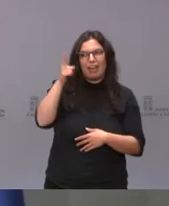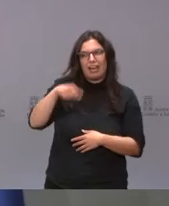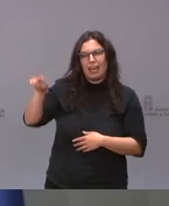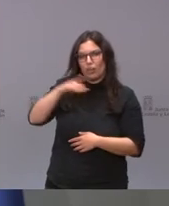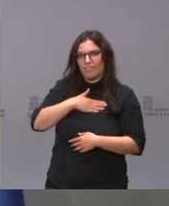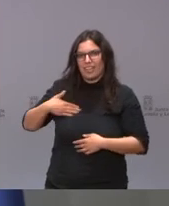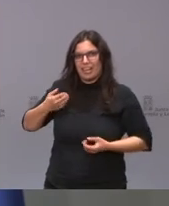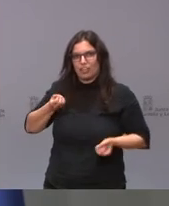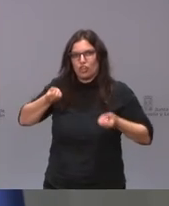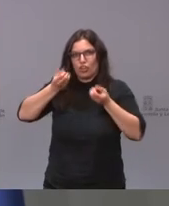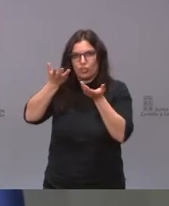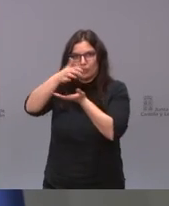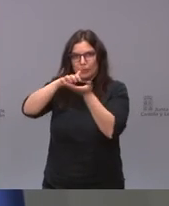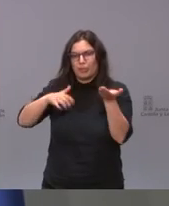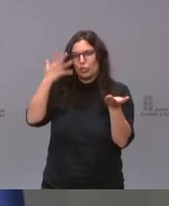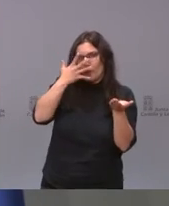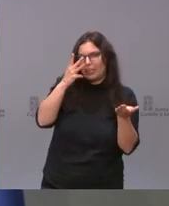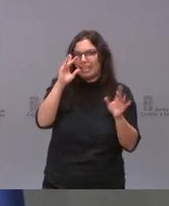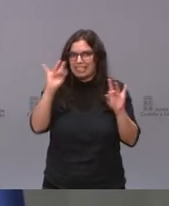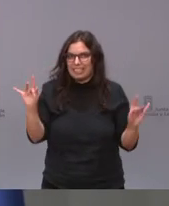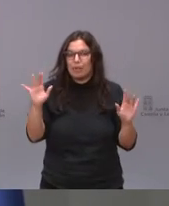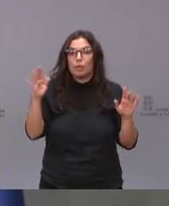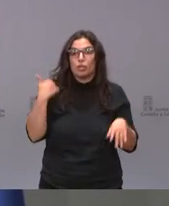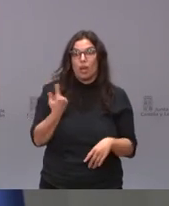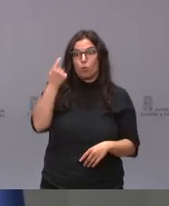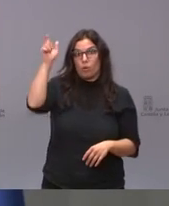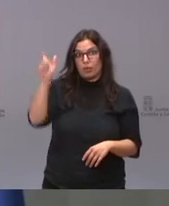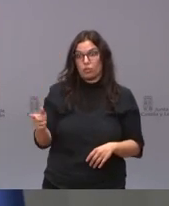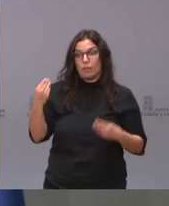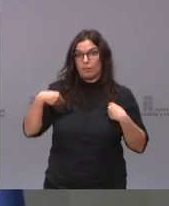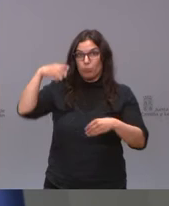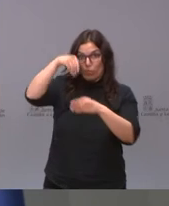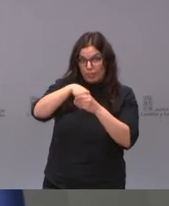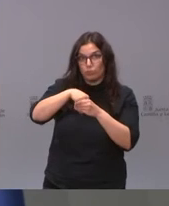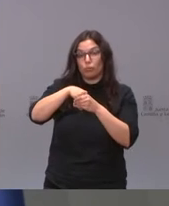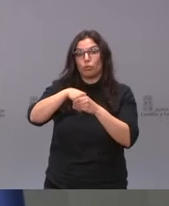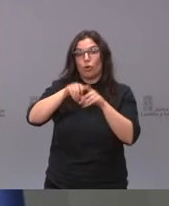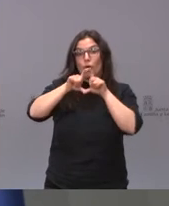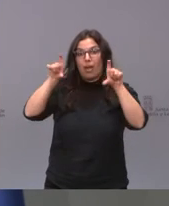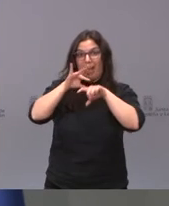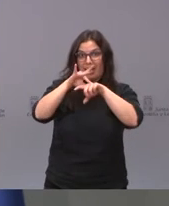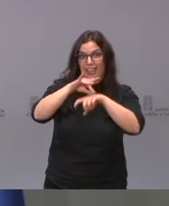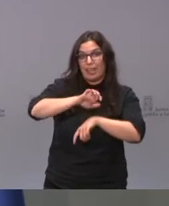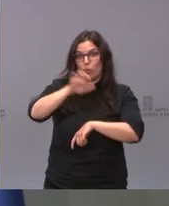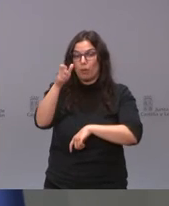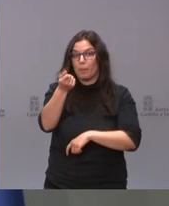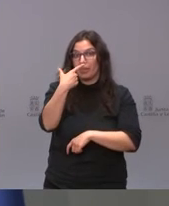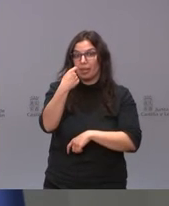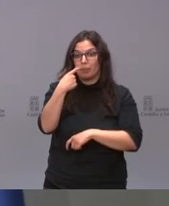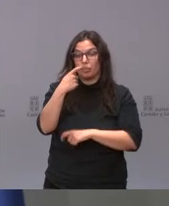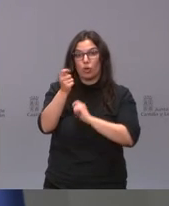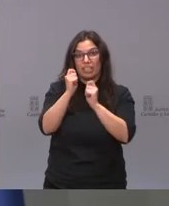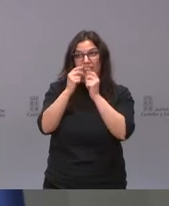manifestar y que había estas sospechas pero cuando ya un miembro del propio panel de la Agencia Europea del Medicamento hace estas